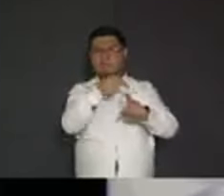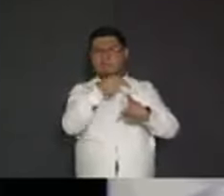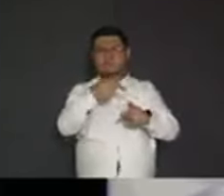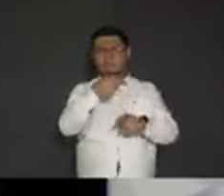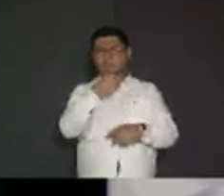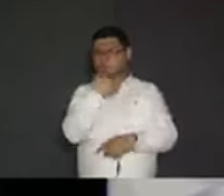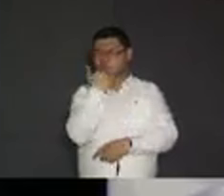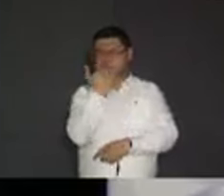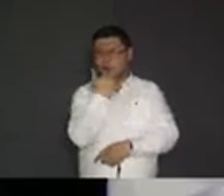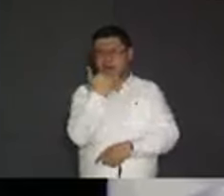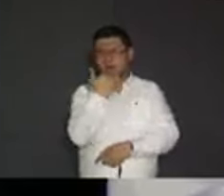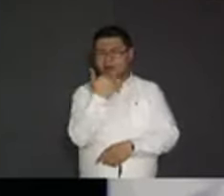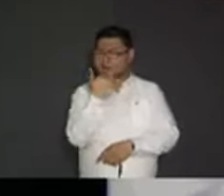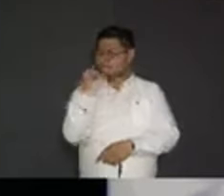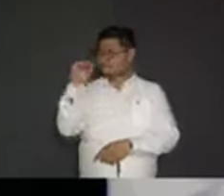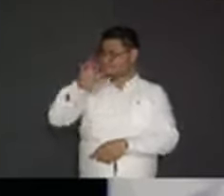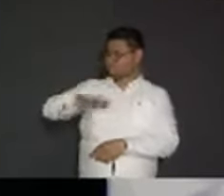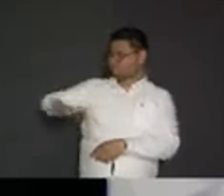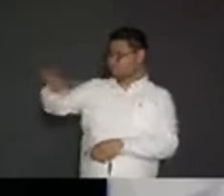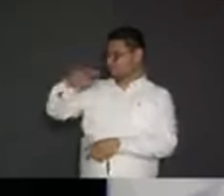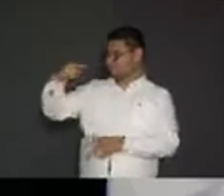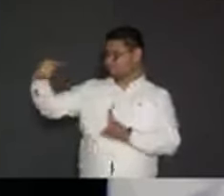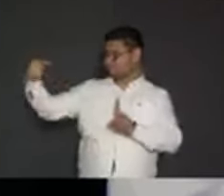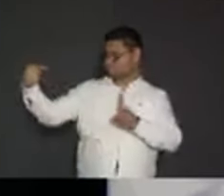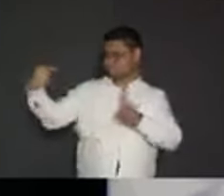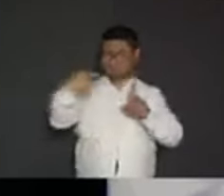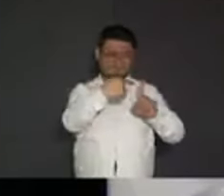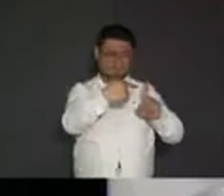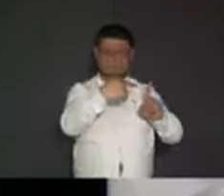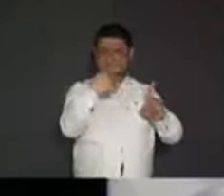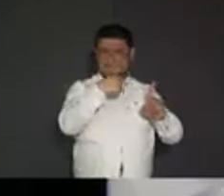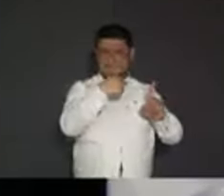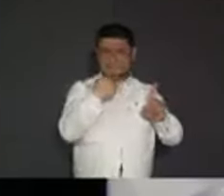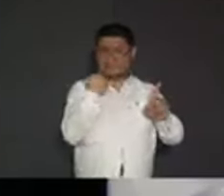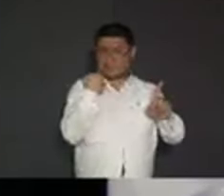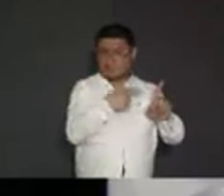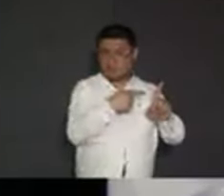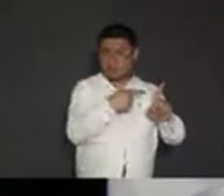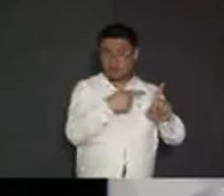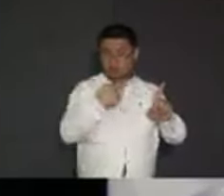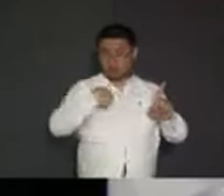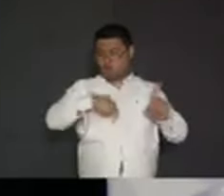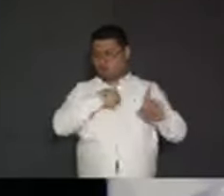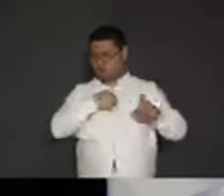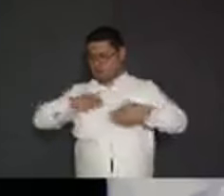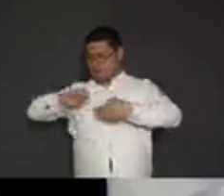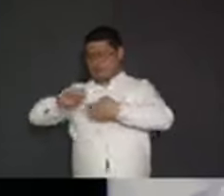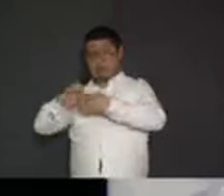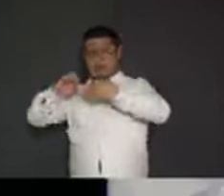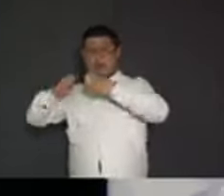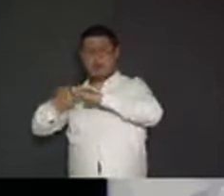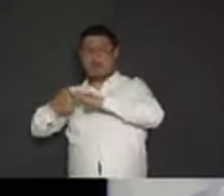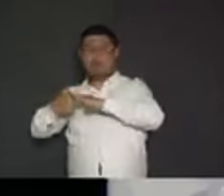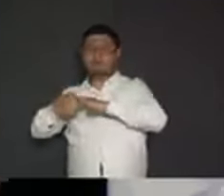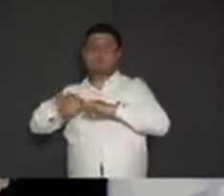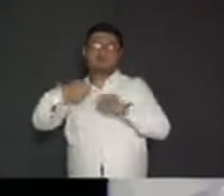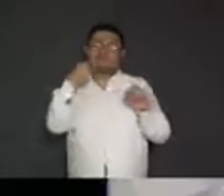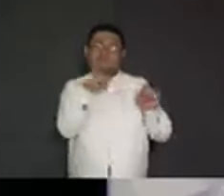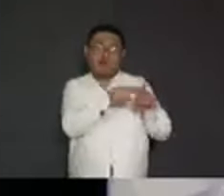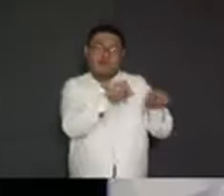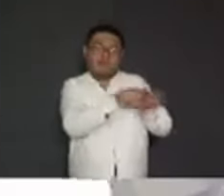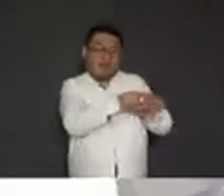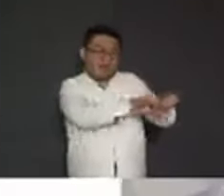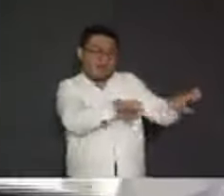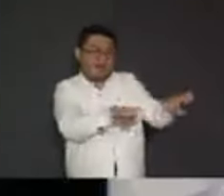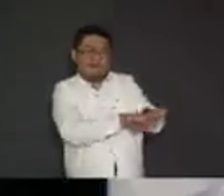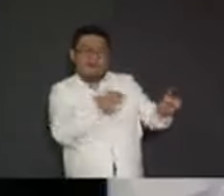más señalado por la corrupción. Está denunciado no por sus adversarios, no por nosotros, por sus propios compañeros